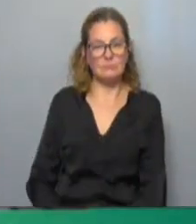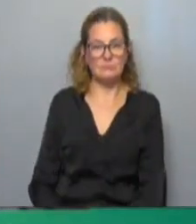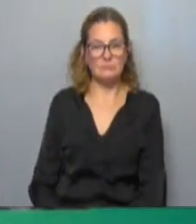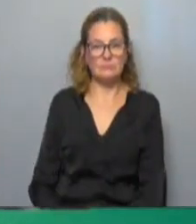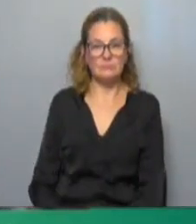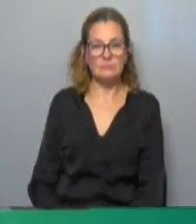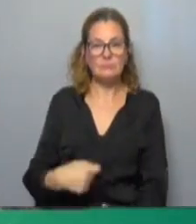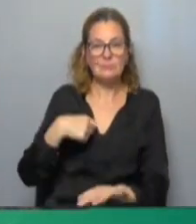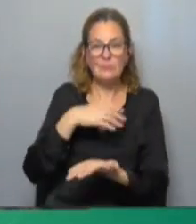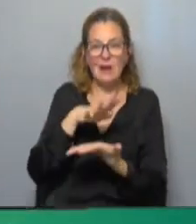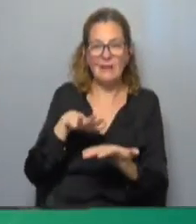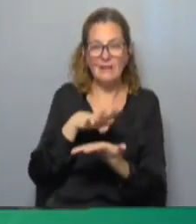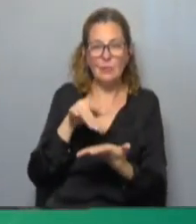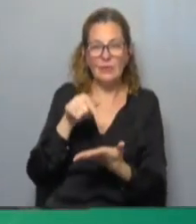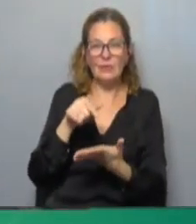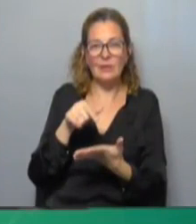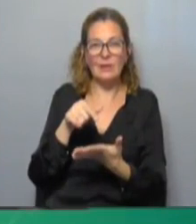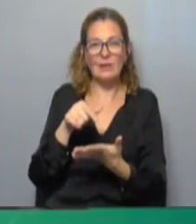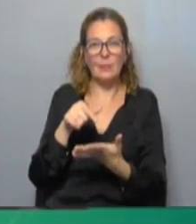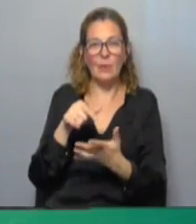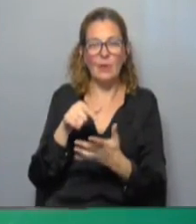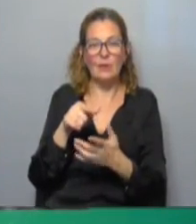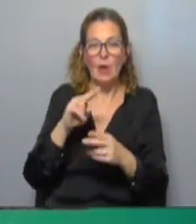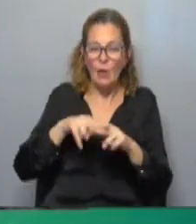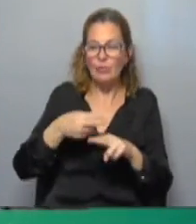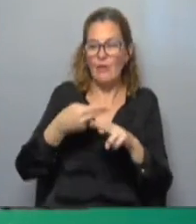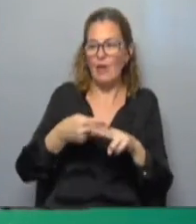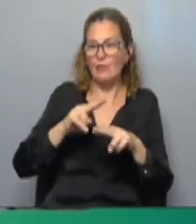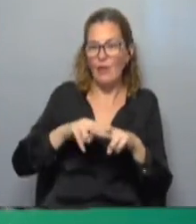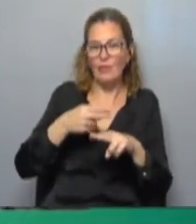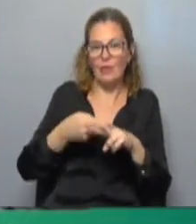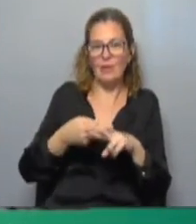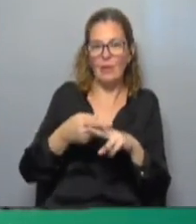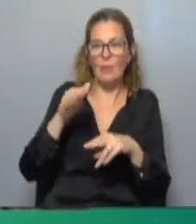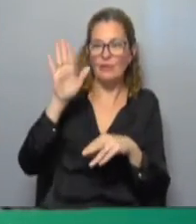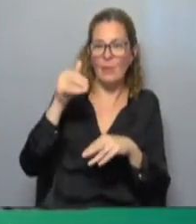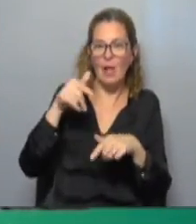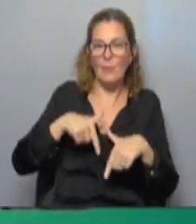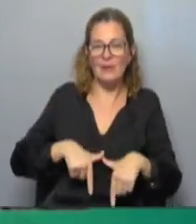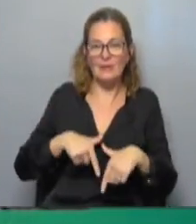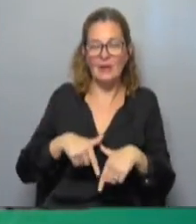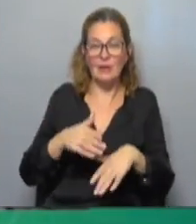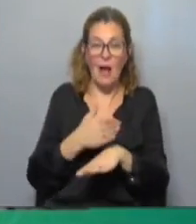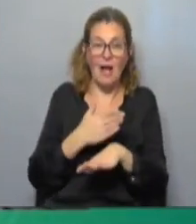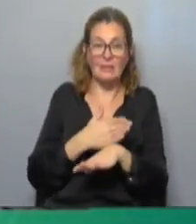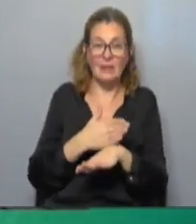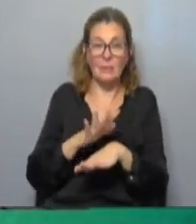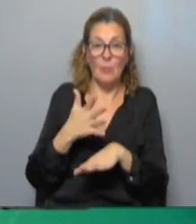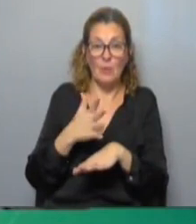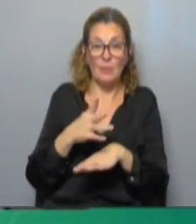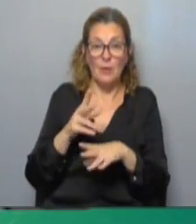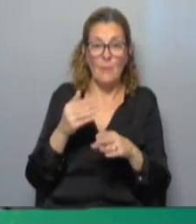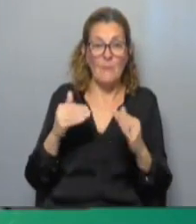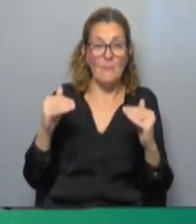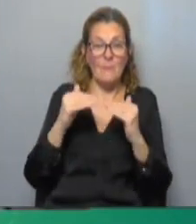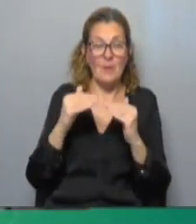es una situación de que este ejercicio se ha reiterado la convocatoria del Ministerio de esta anterior surgió más o menos por el mismo tema